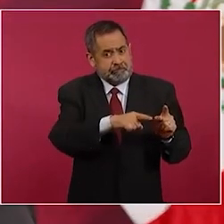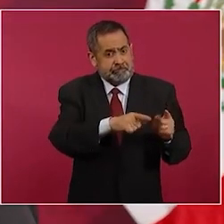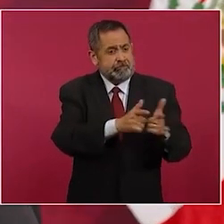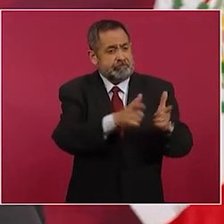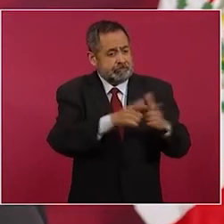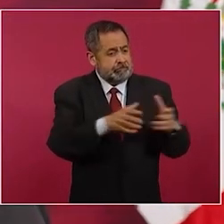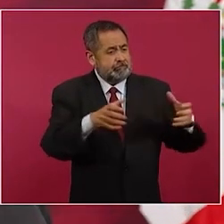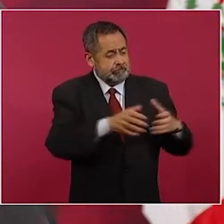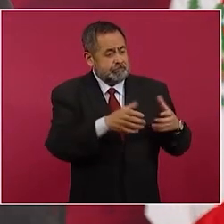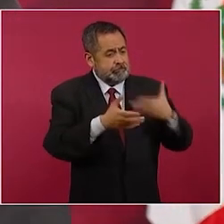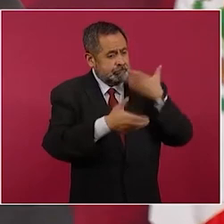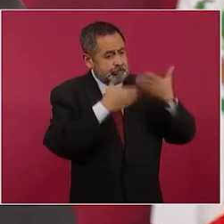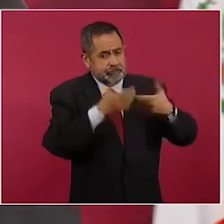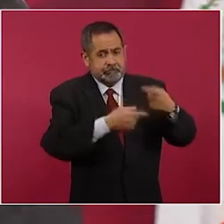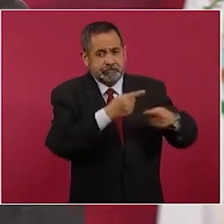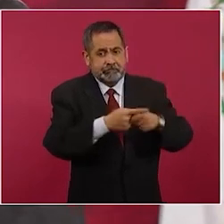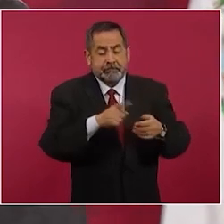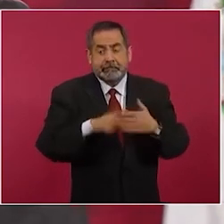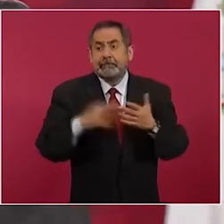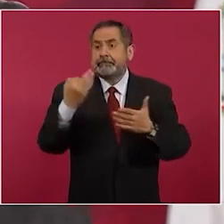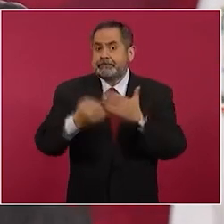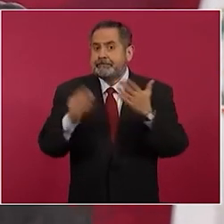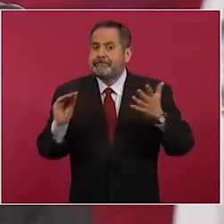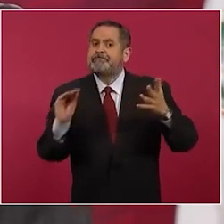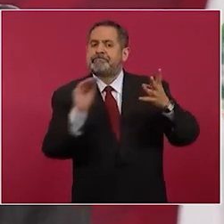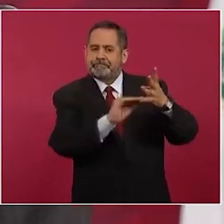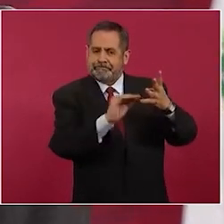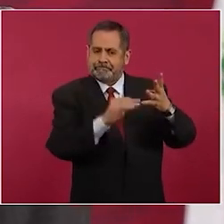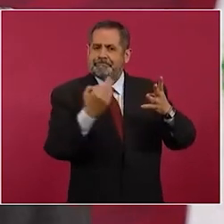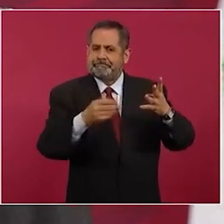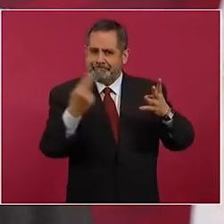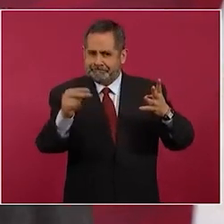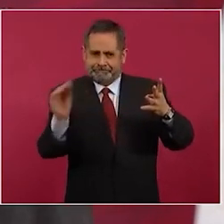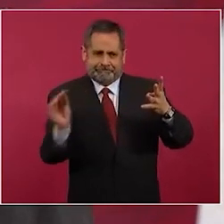bloque conservador es de los que me falta poner en la lista